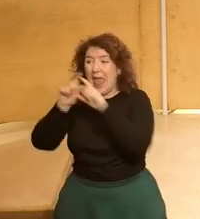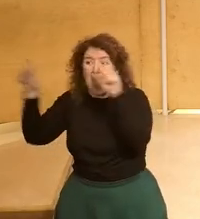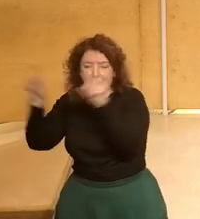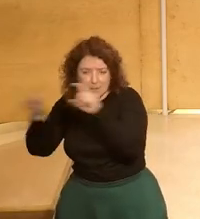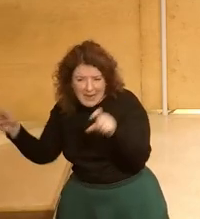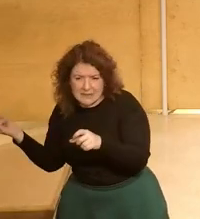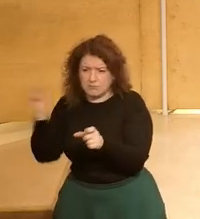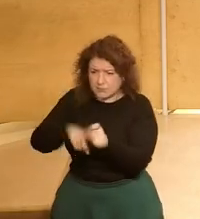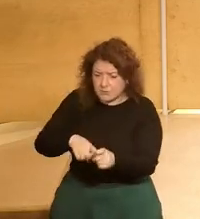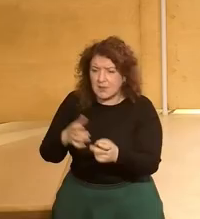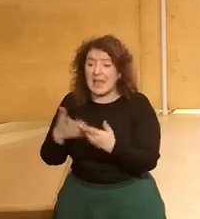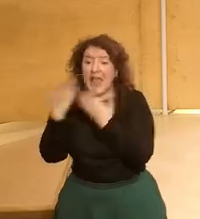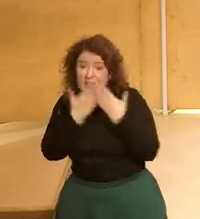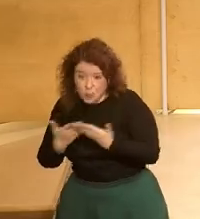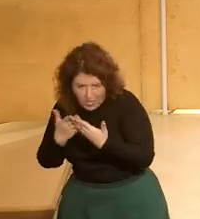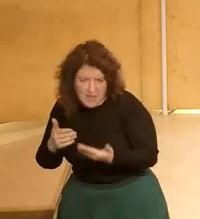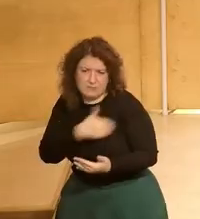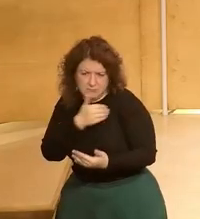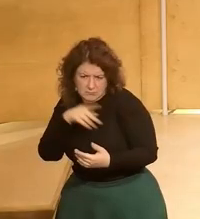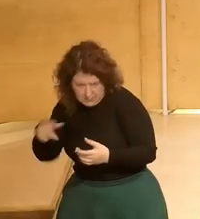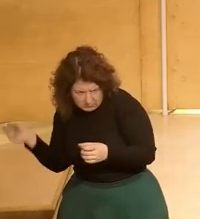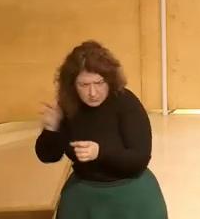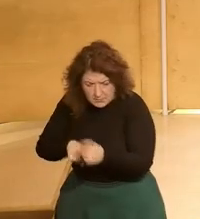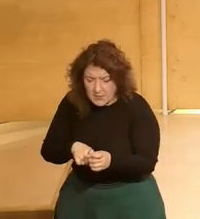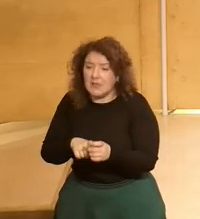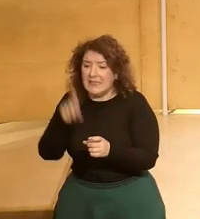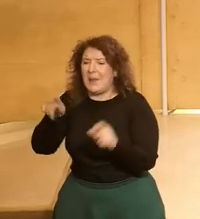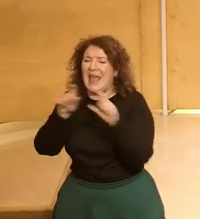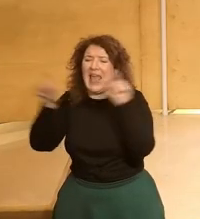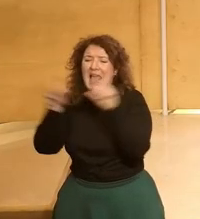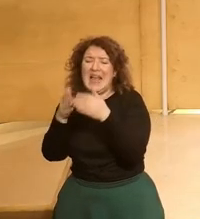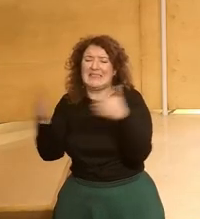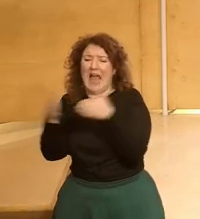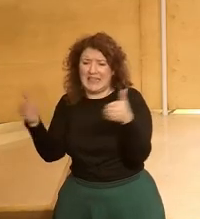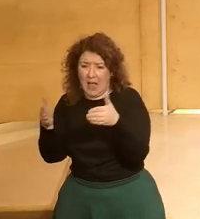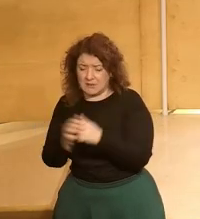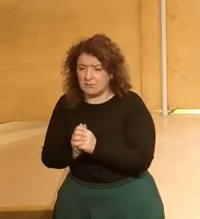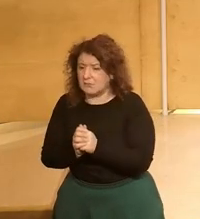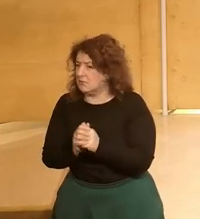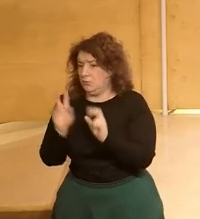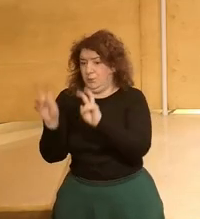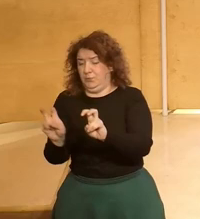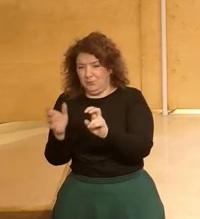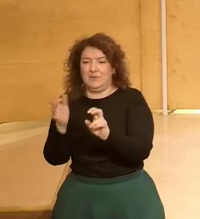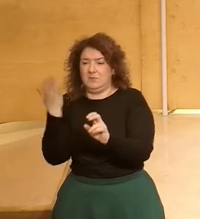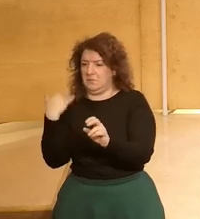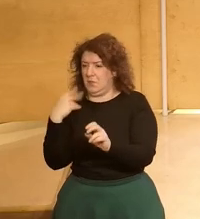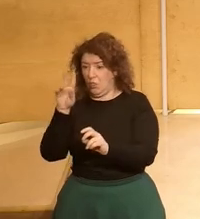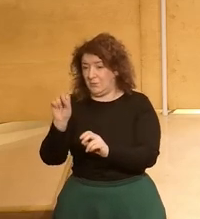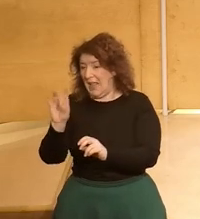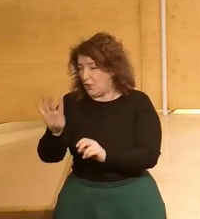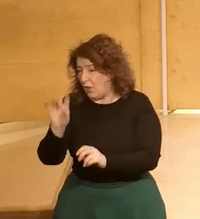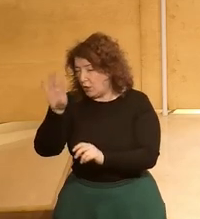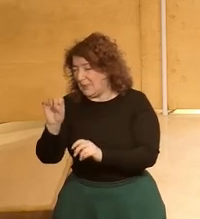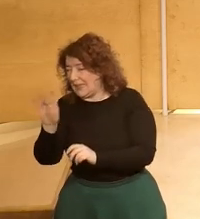empresa traíamos a estudiantes por supuesto y traíamos a startups empezaban a llegar las primeras startups pues allá por 2014